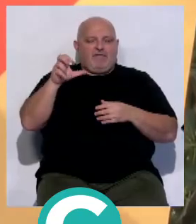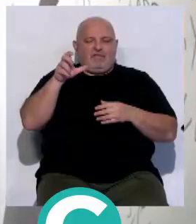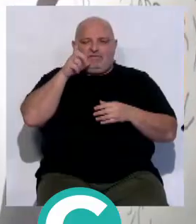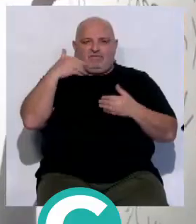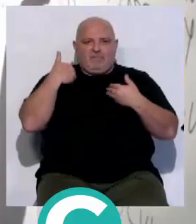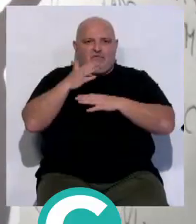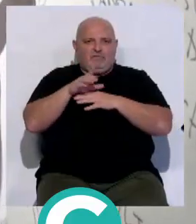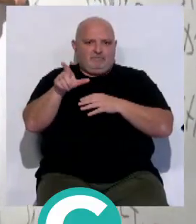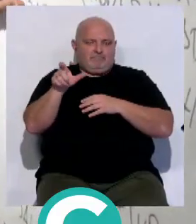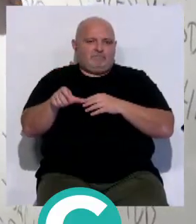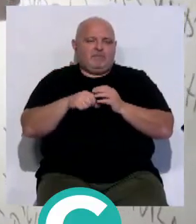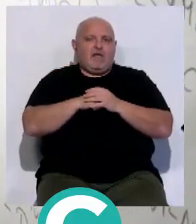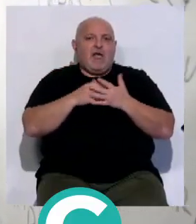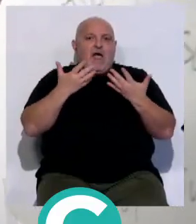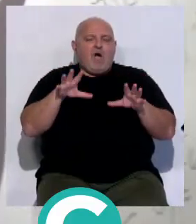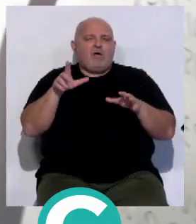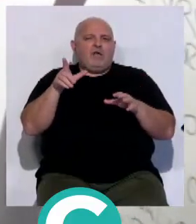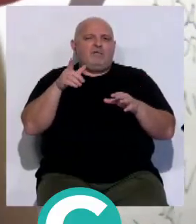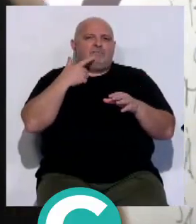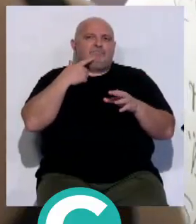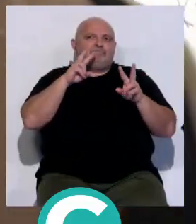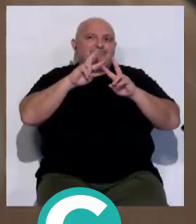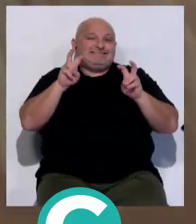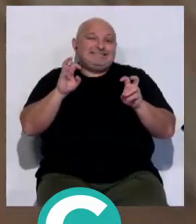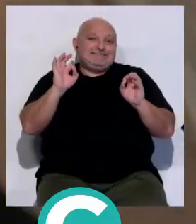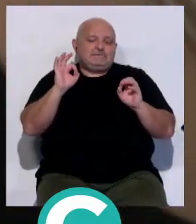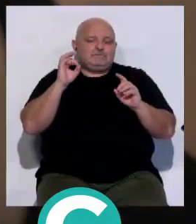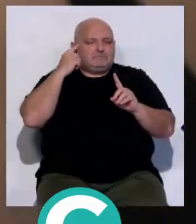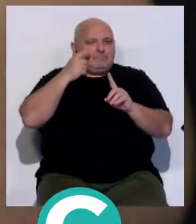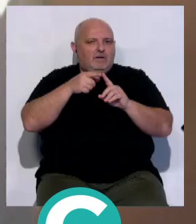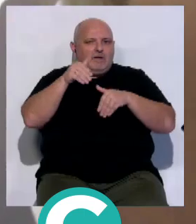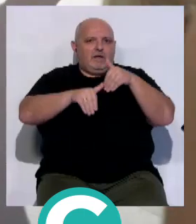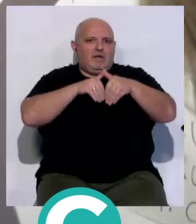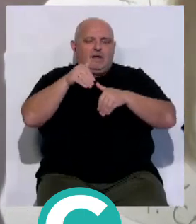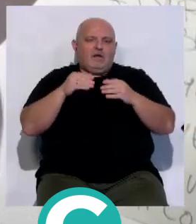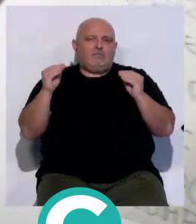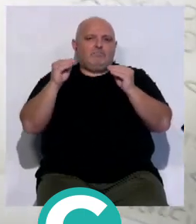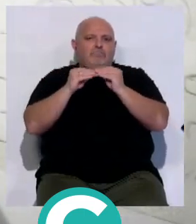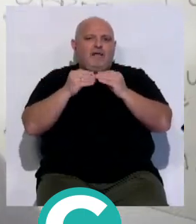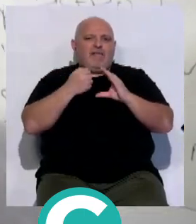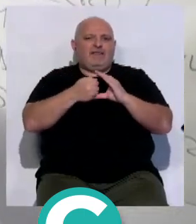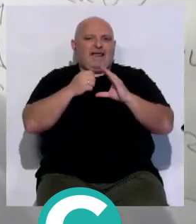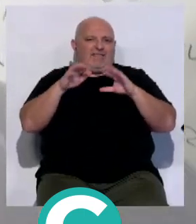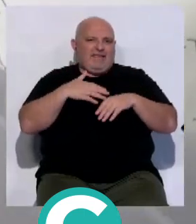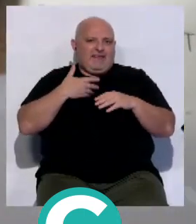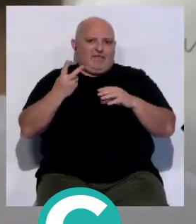Fernández. Pese al anuncio de formación subraya que su intención es acudir a las urnas en coalición con Adelante Cádiz. Un proyecto